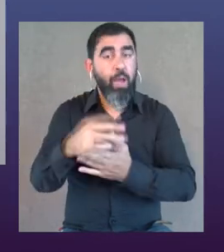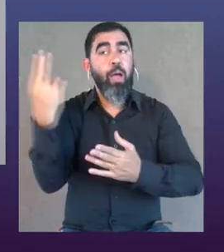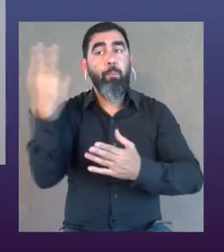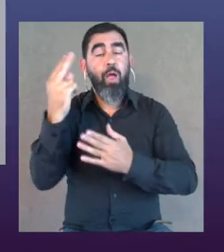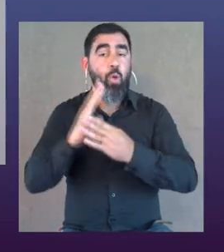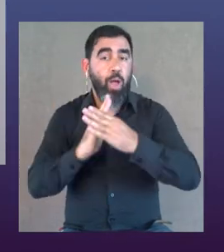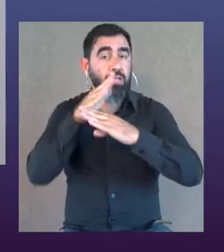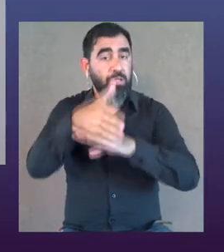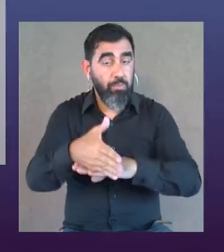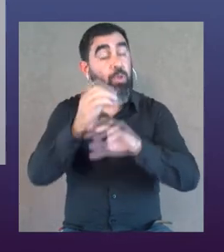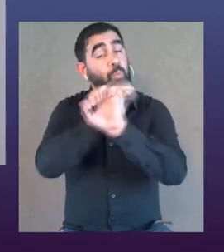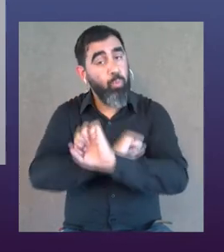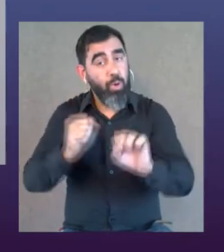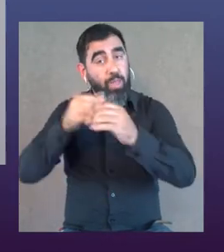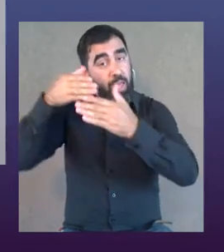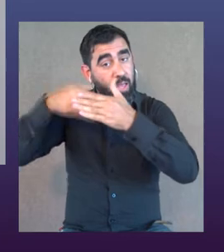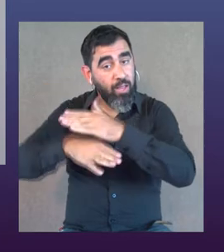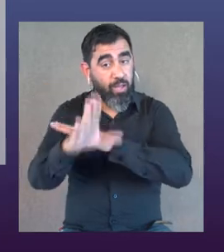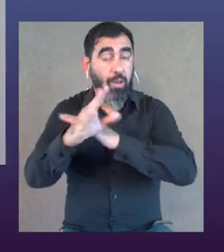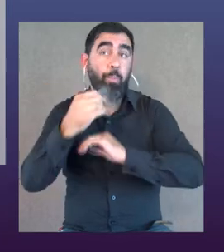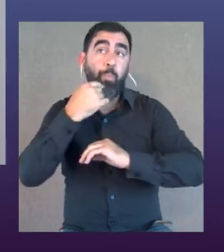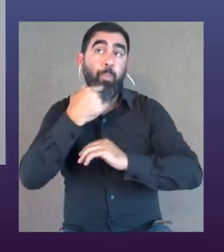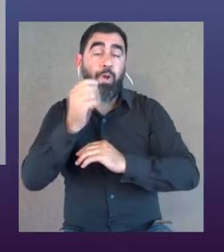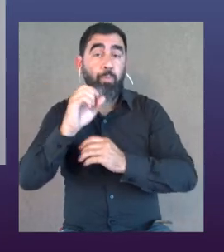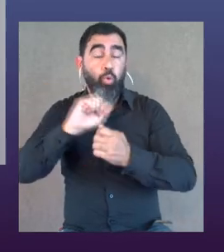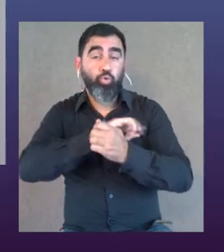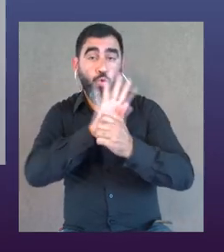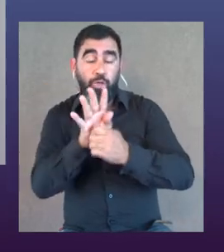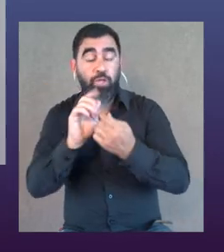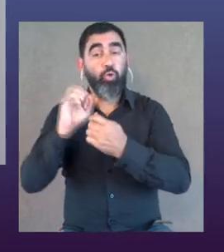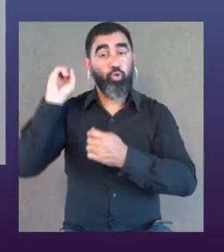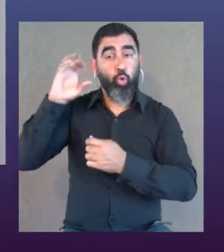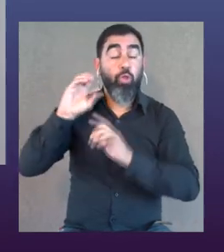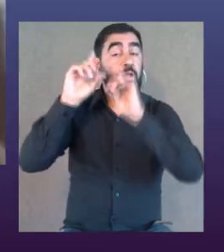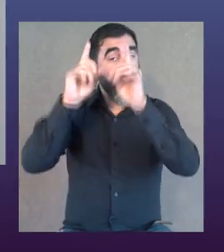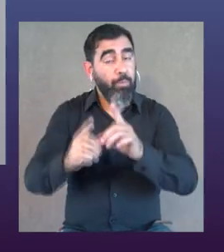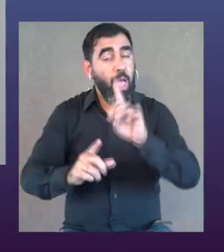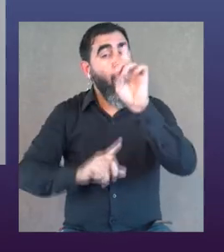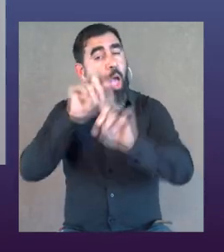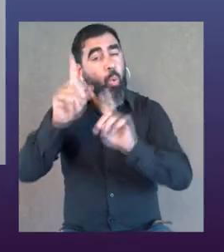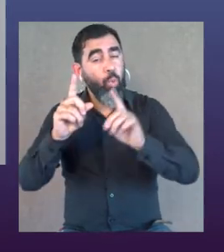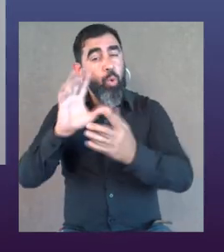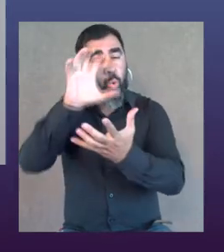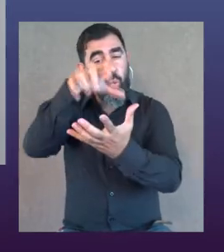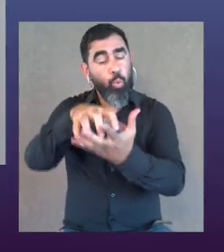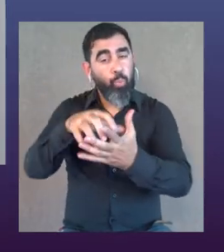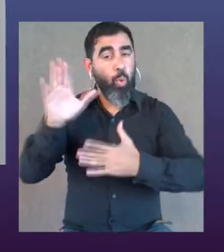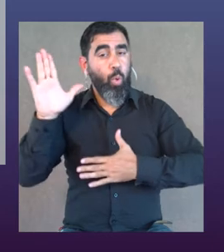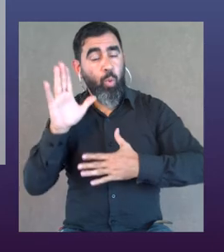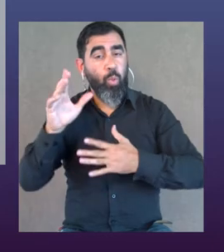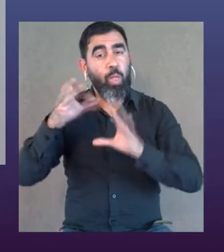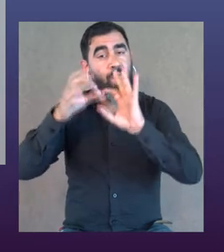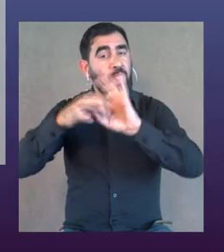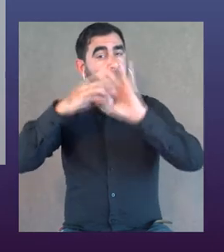rampas, baños accesibles, y es posible acceder a espectáculos, como el Solís, el Auditorio del Sodre, también algunos estudios de danza